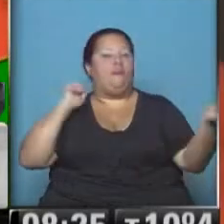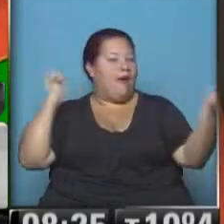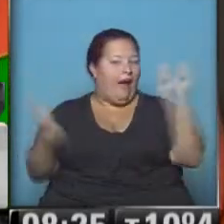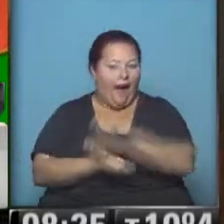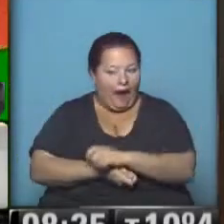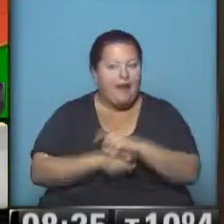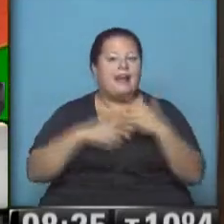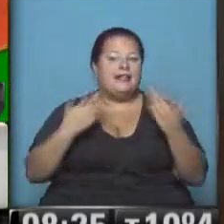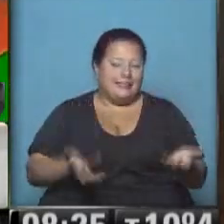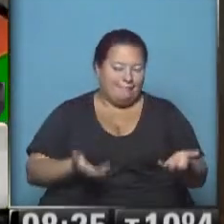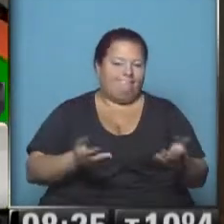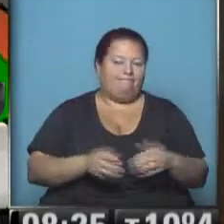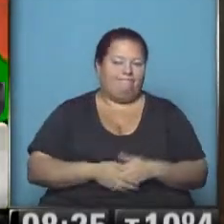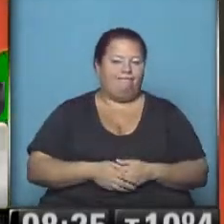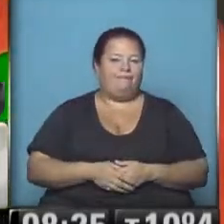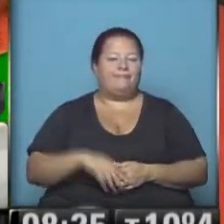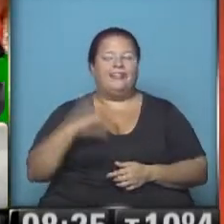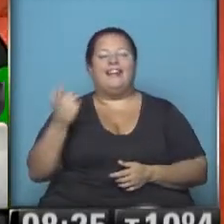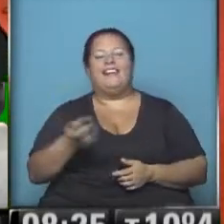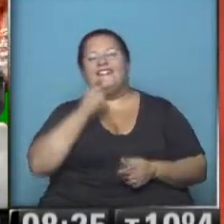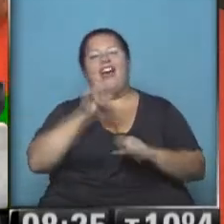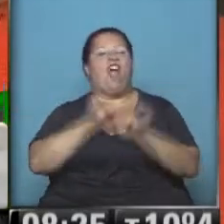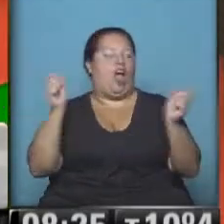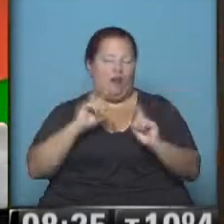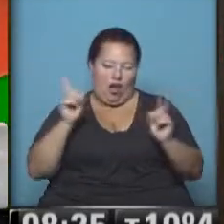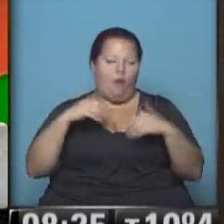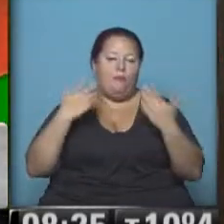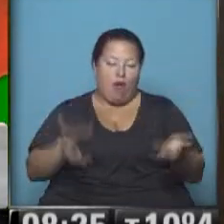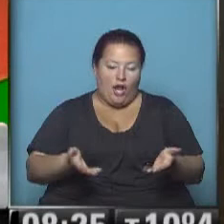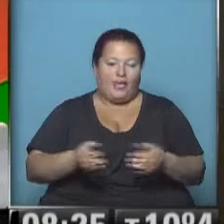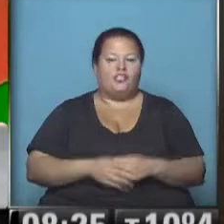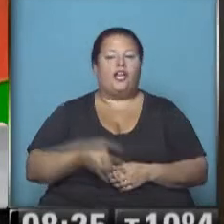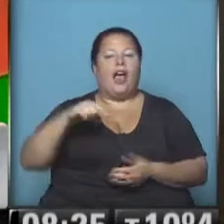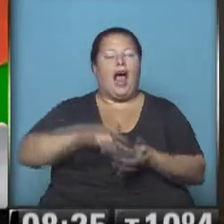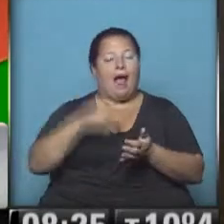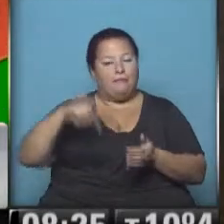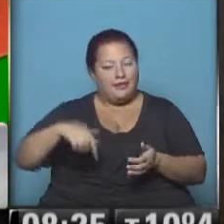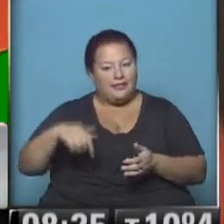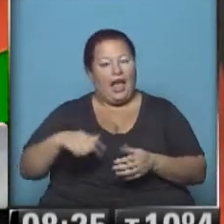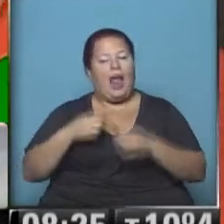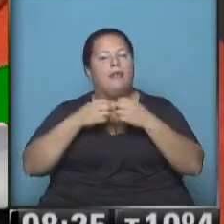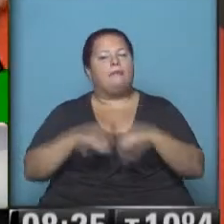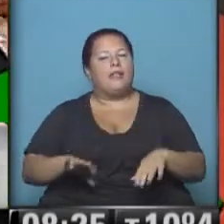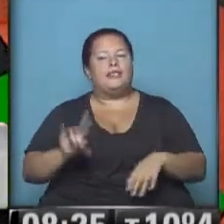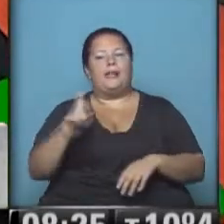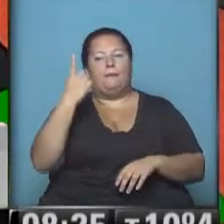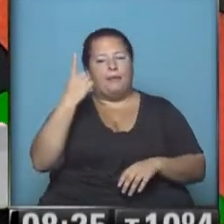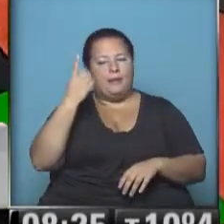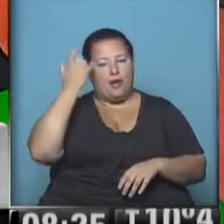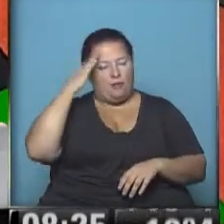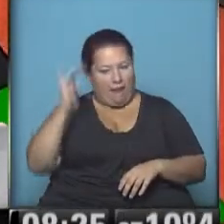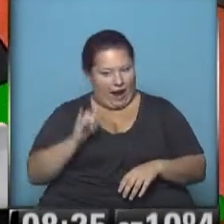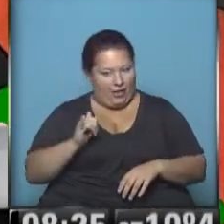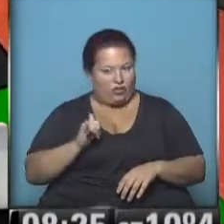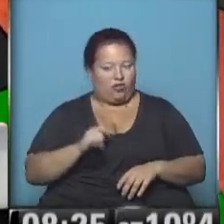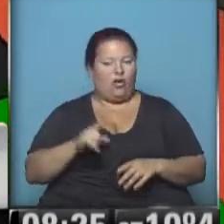todo, entonces no todo va a ser de la noche a la mañana. Por eso es que en la ciudad de Buenos Aires empieza el 1 de marzo